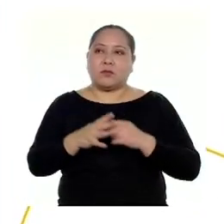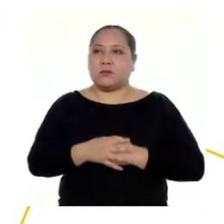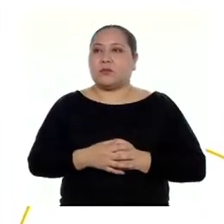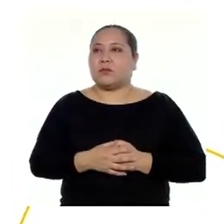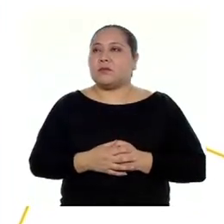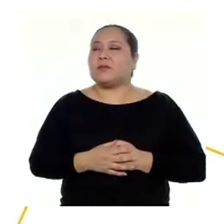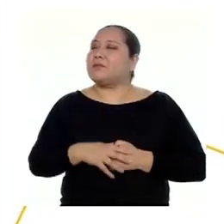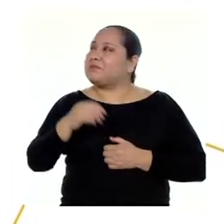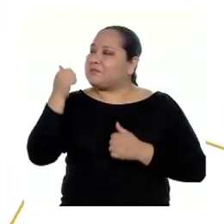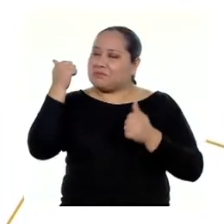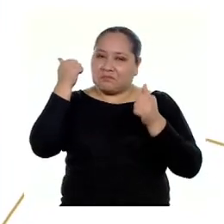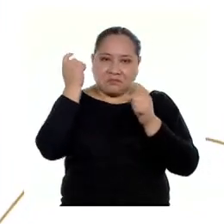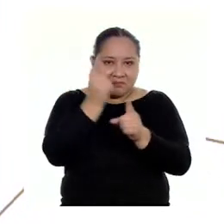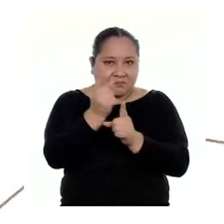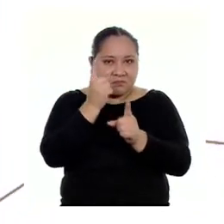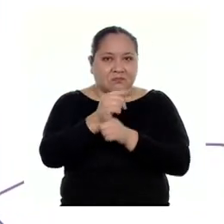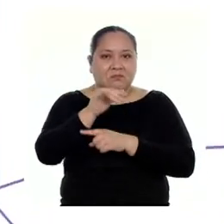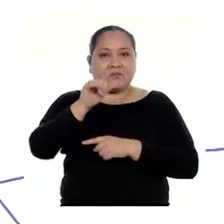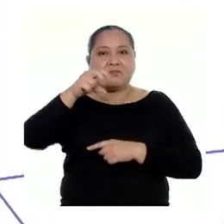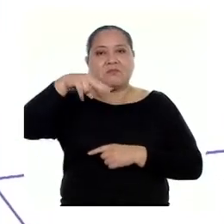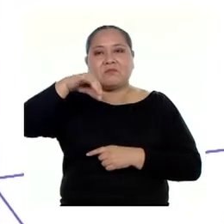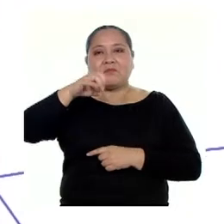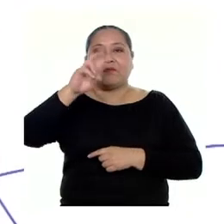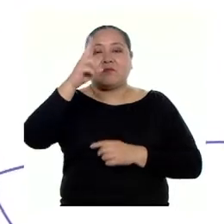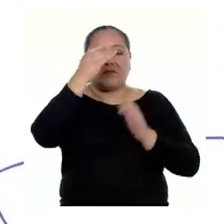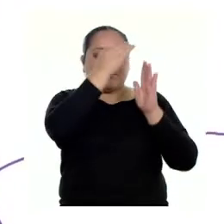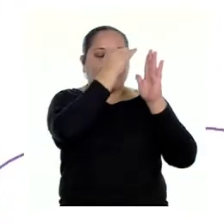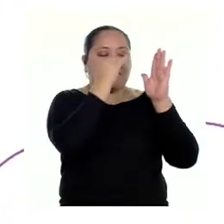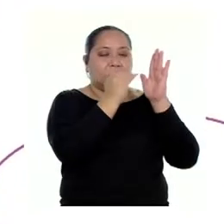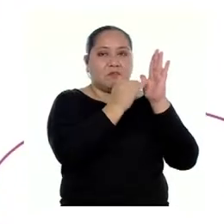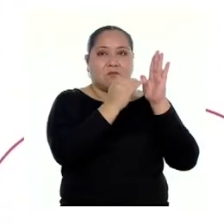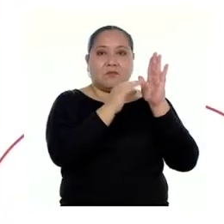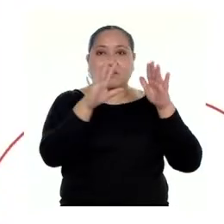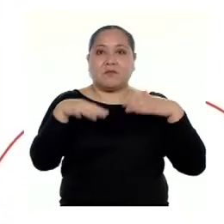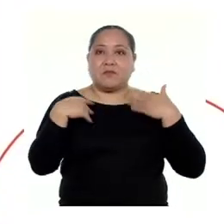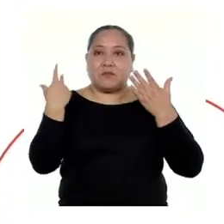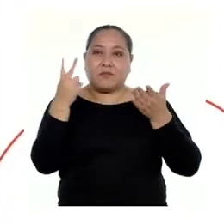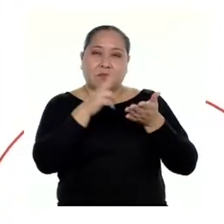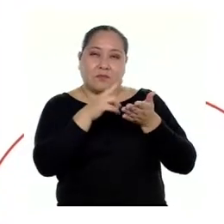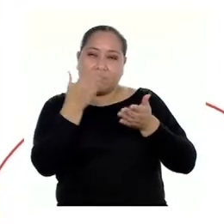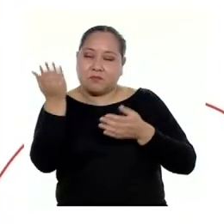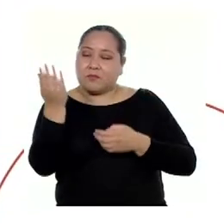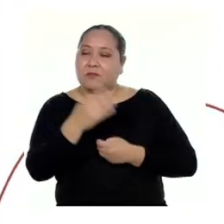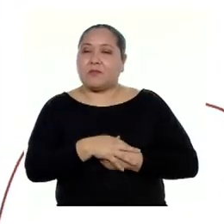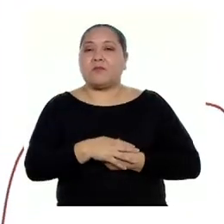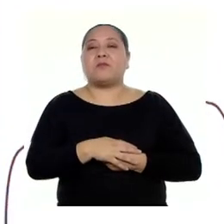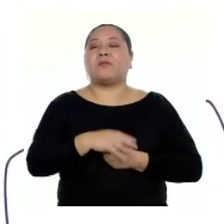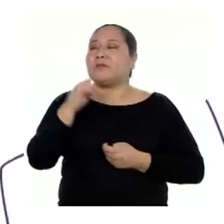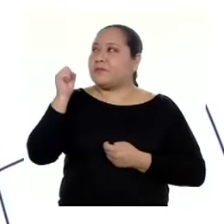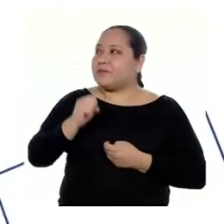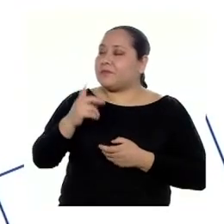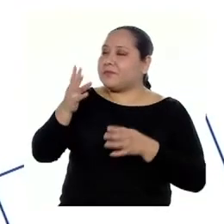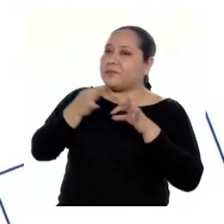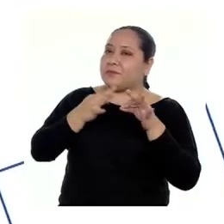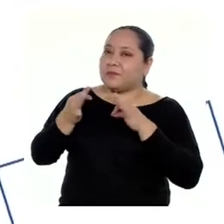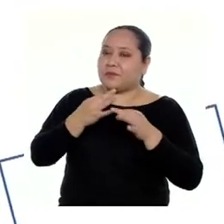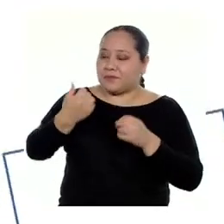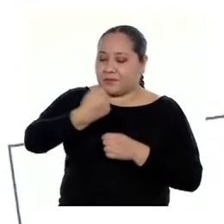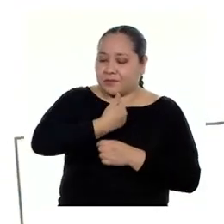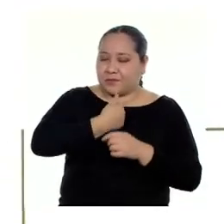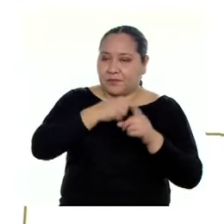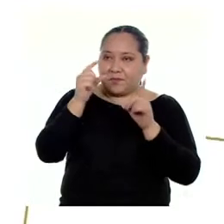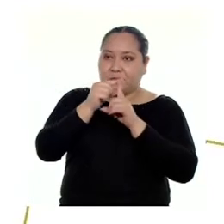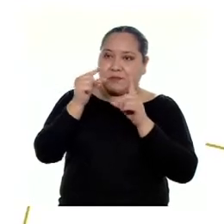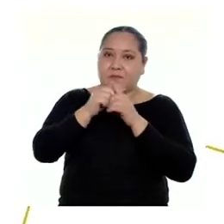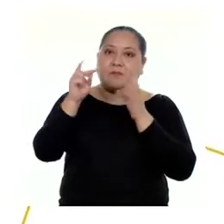Correcto, Yanira. Vamos con el segundo criterio. ¿Podrás leerlo, por favor? Claro. Expliqué, con mis propias